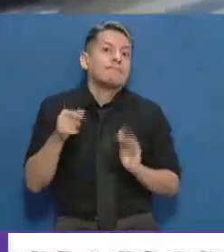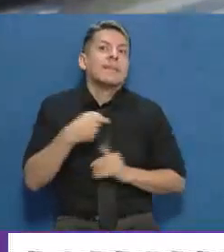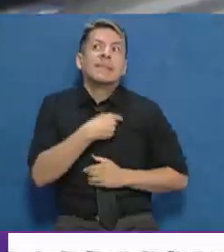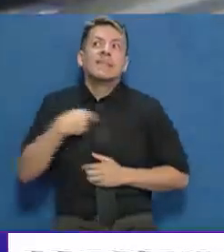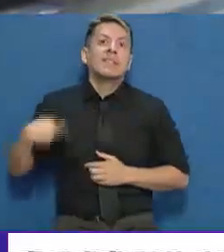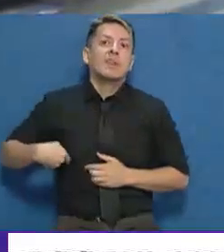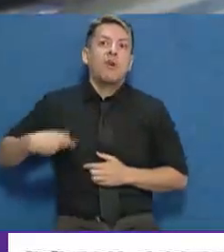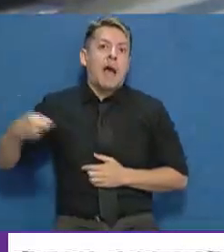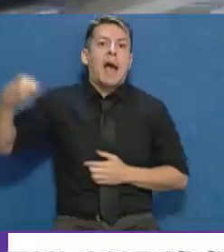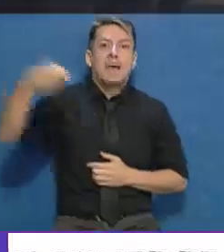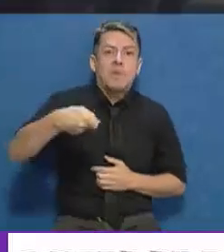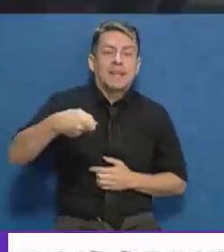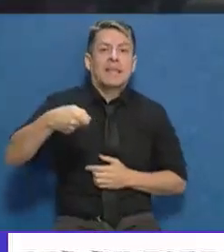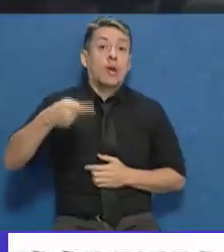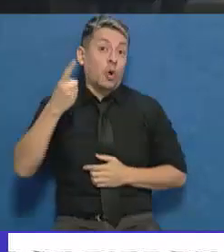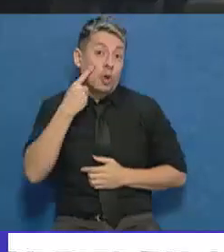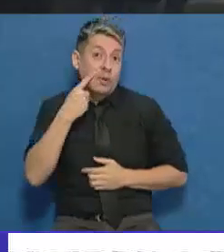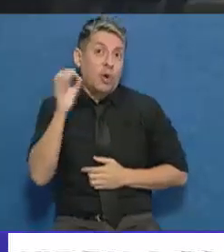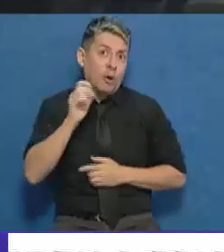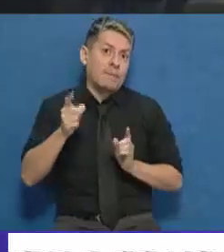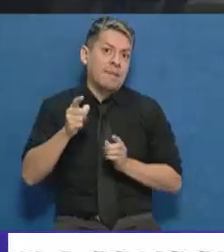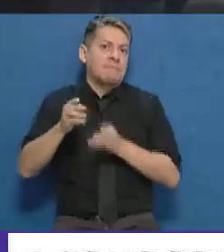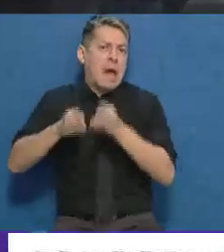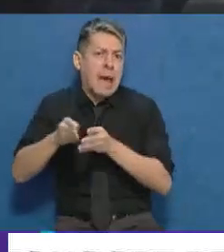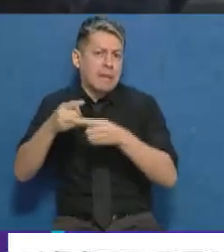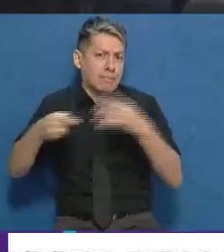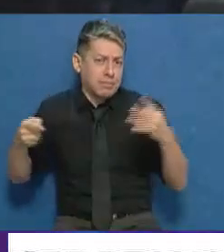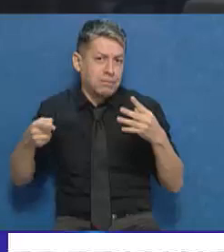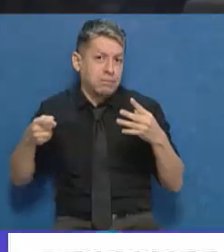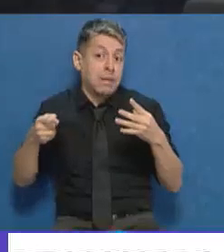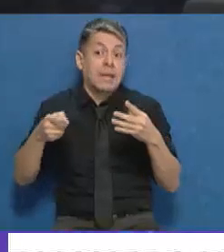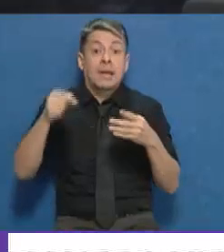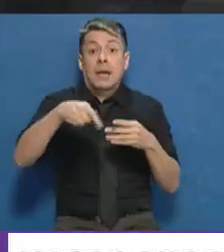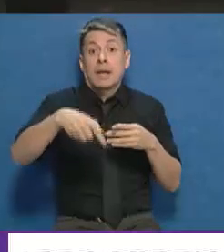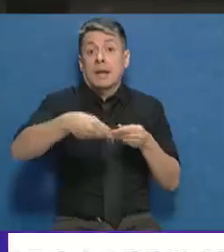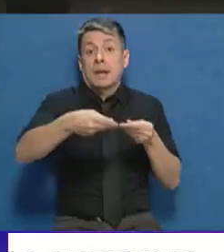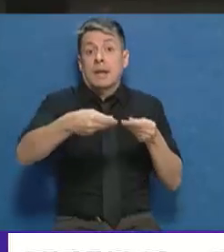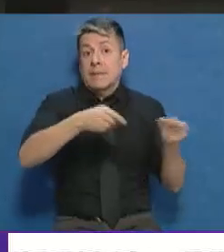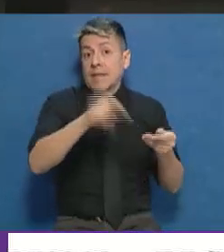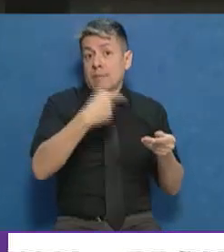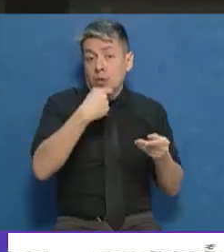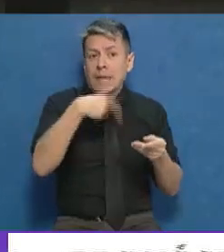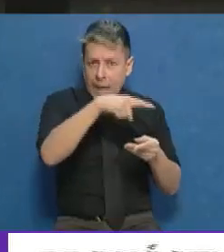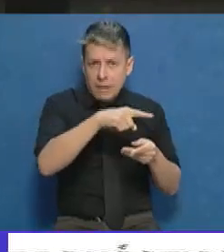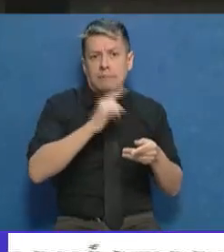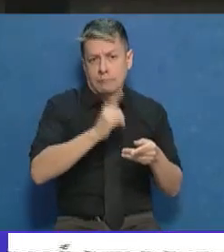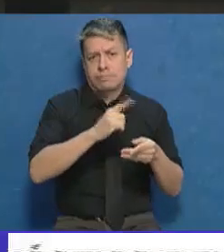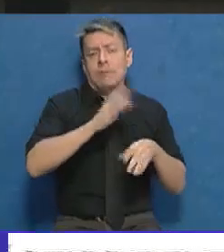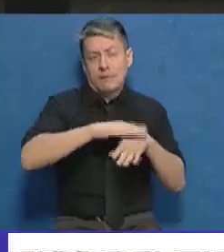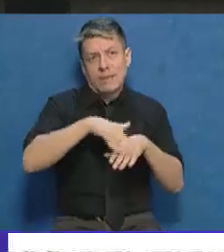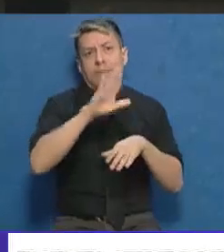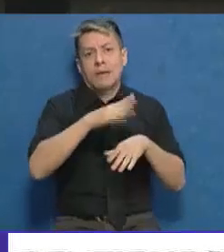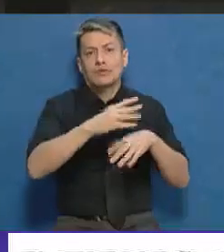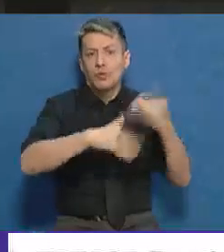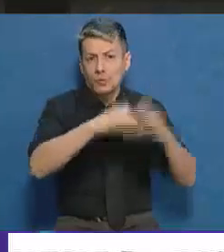equipos o solamente aportan el conocimiento, el know-how y en realidad son las tres empresas locales las que van a estar en la construcción propiamente dicha.